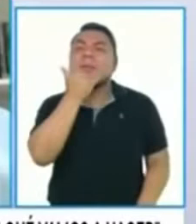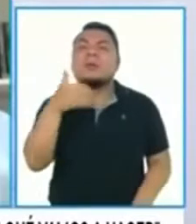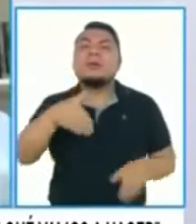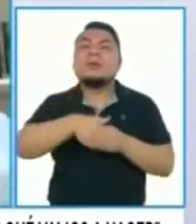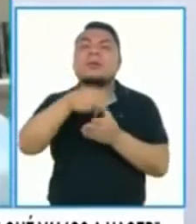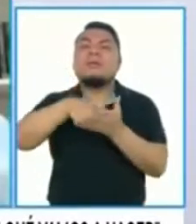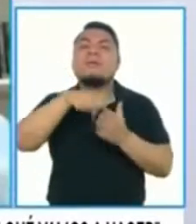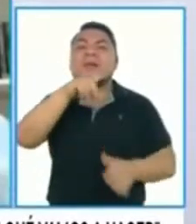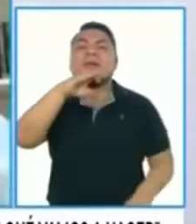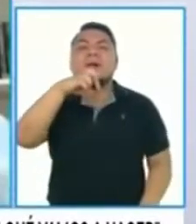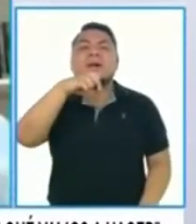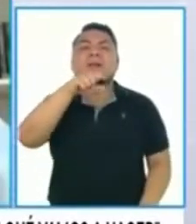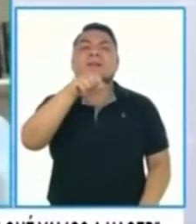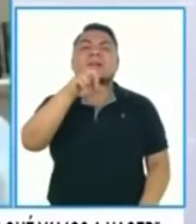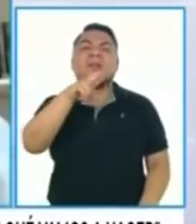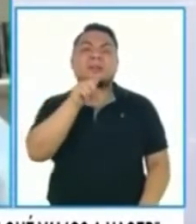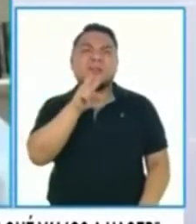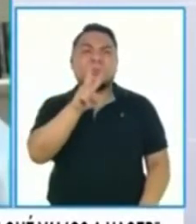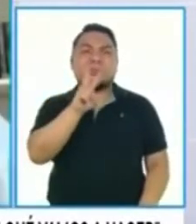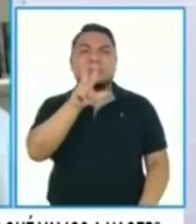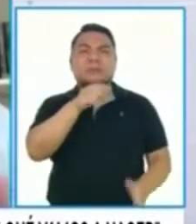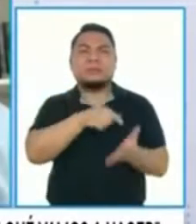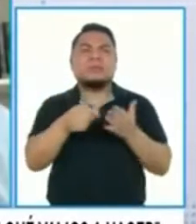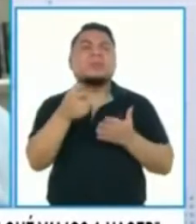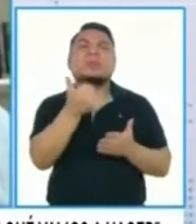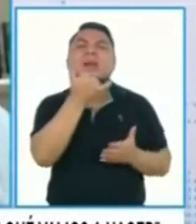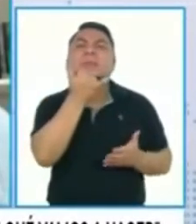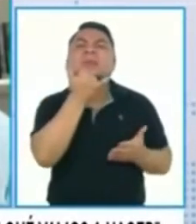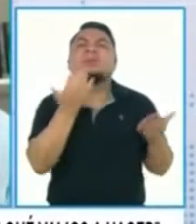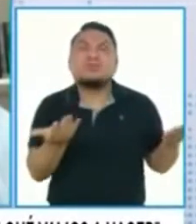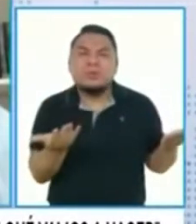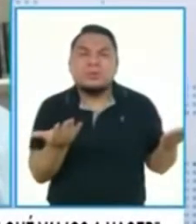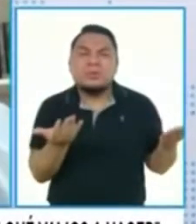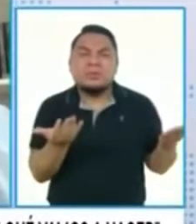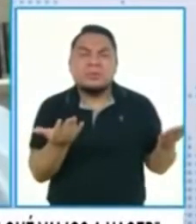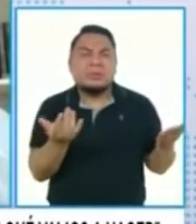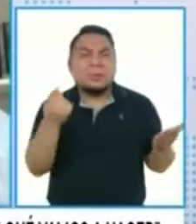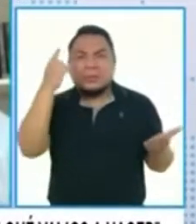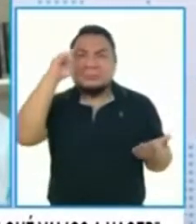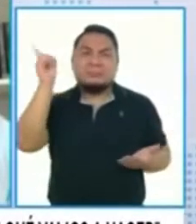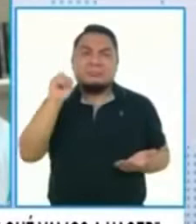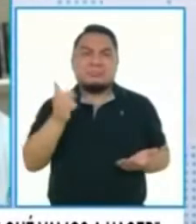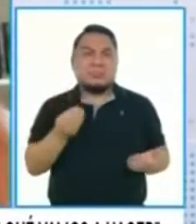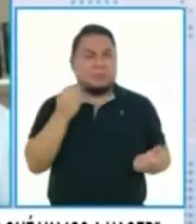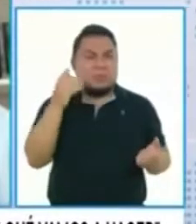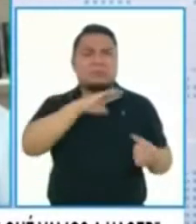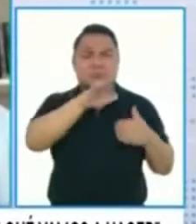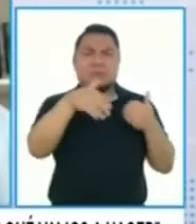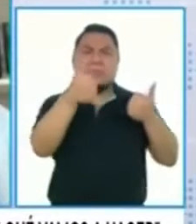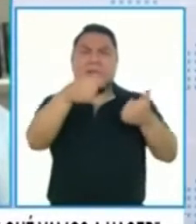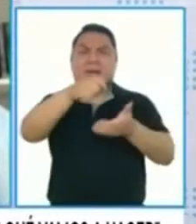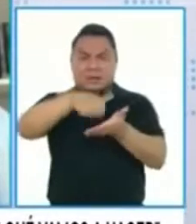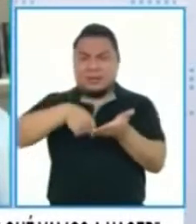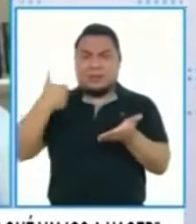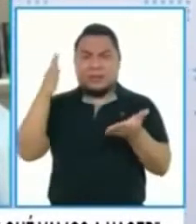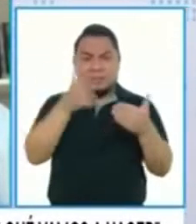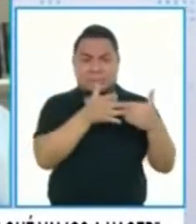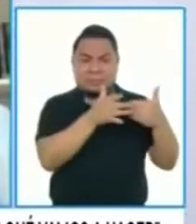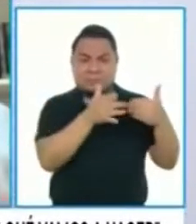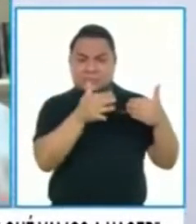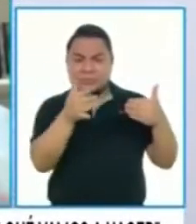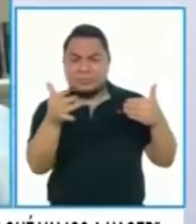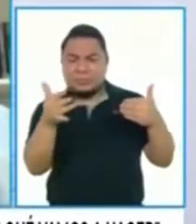contrato de Pfizer en las últimas dos o tres semanas? No lo sabemos y ciertamente es un bache, pero